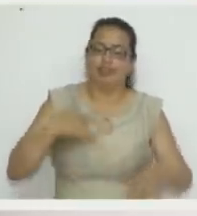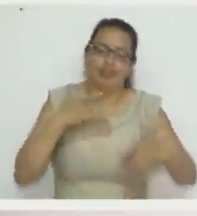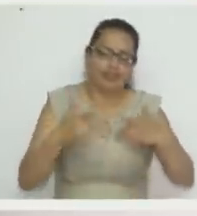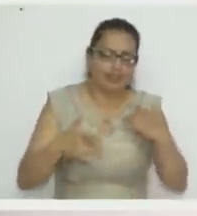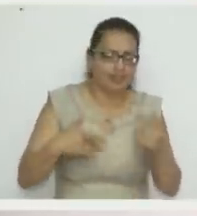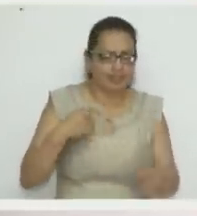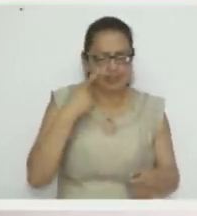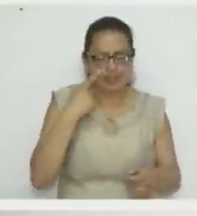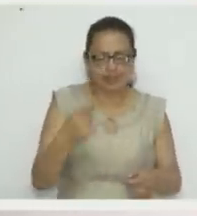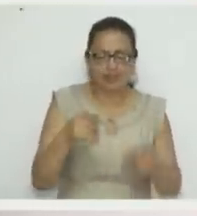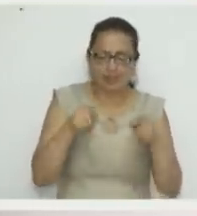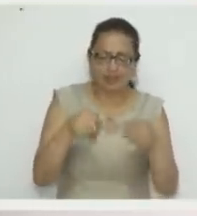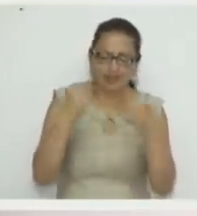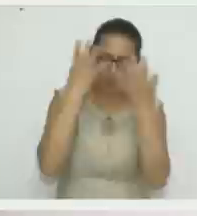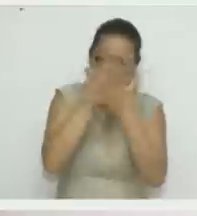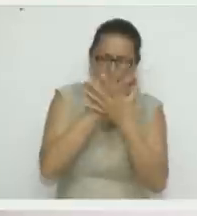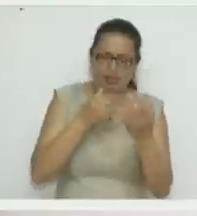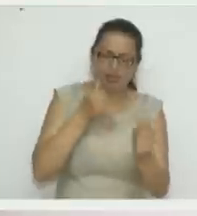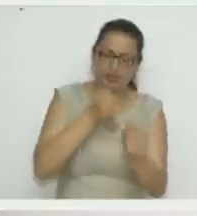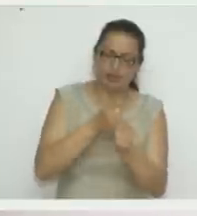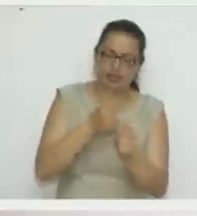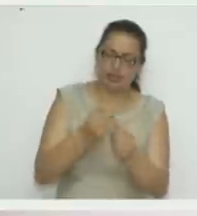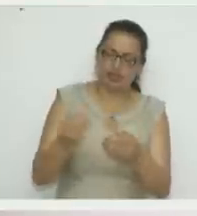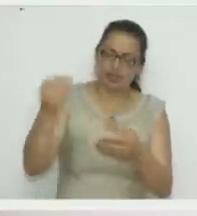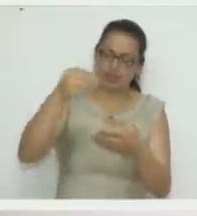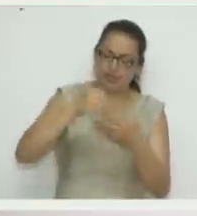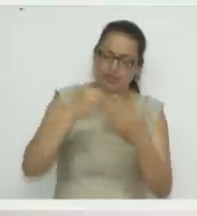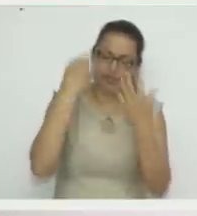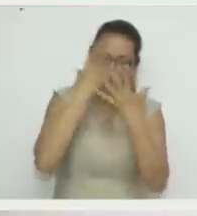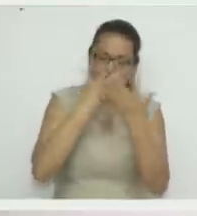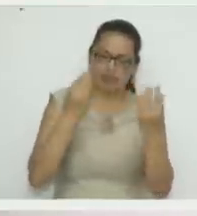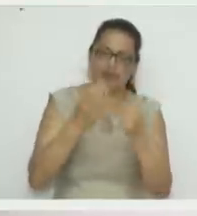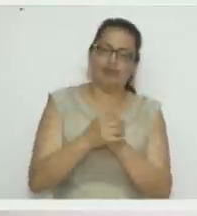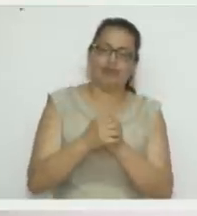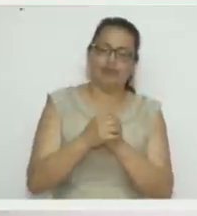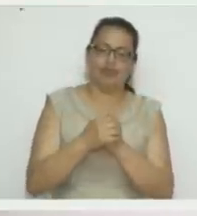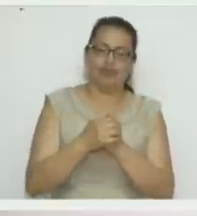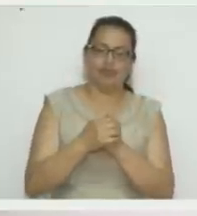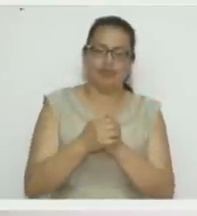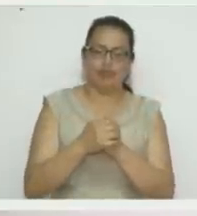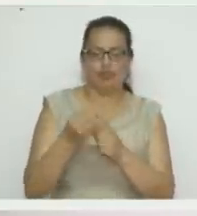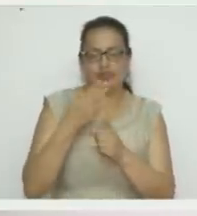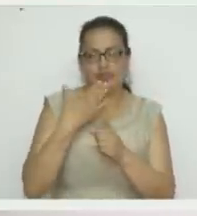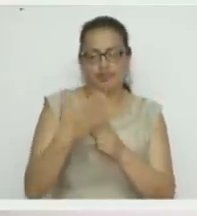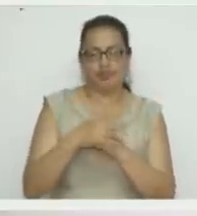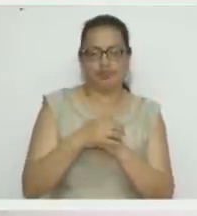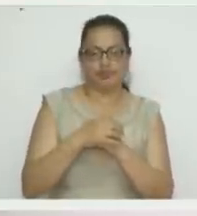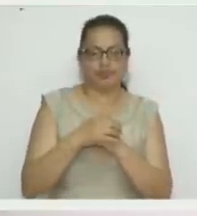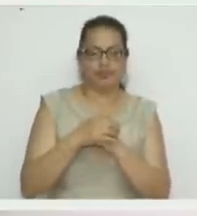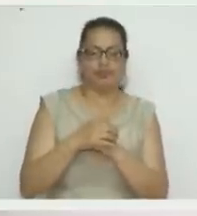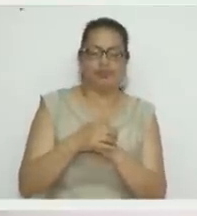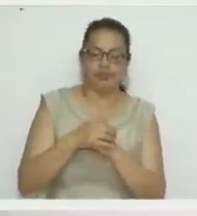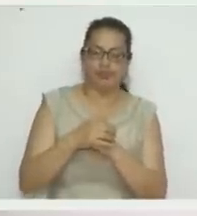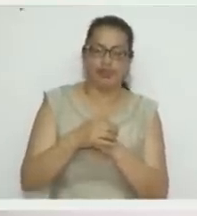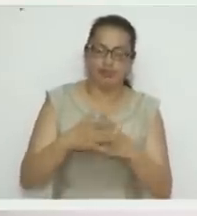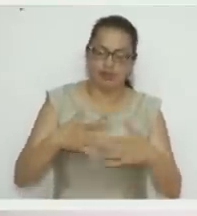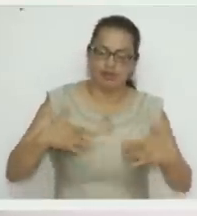programas todos los días, cada día más hermosos. Muchísimas gracias. Y para felicitar a la tallerista.